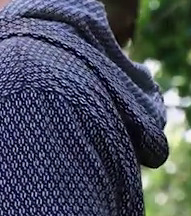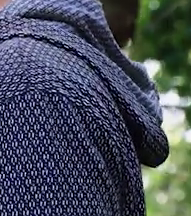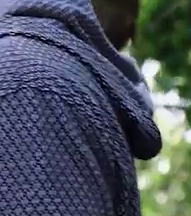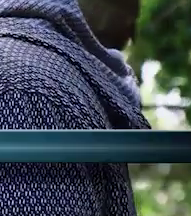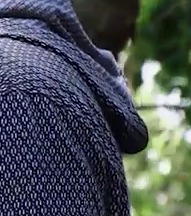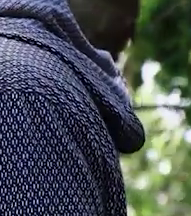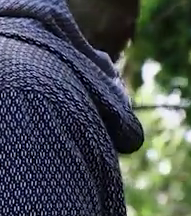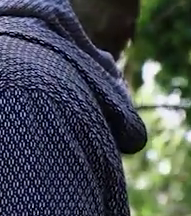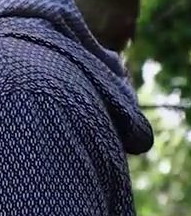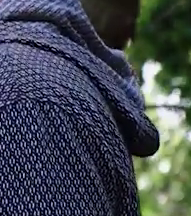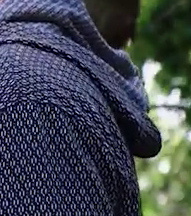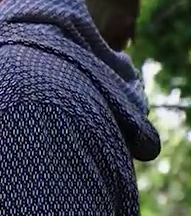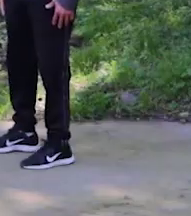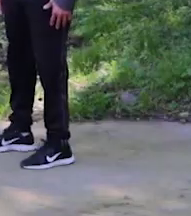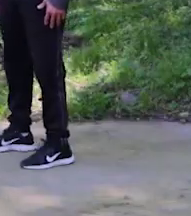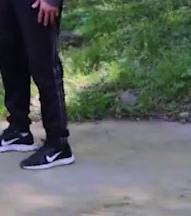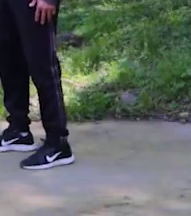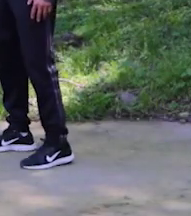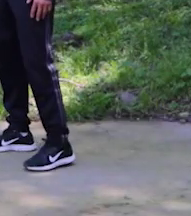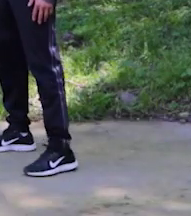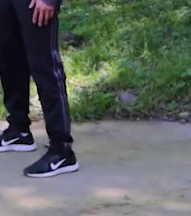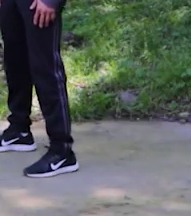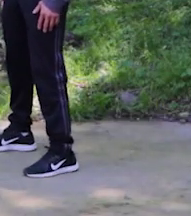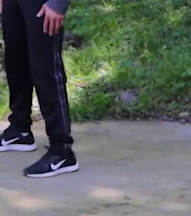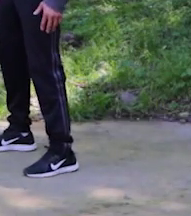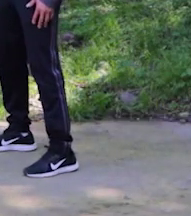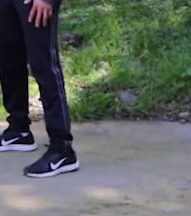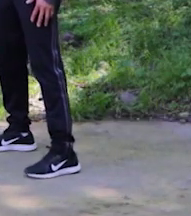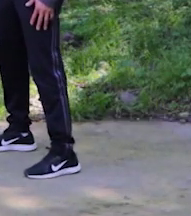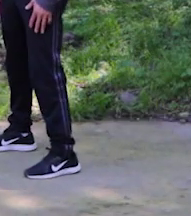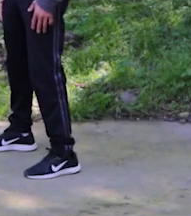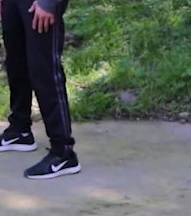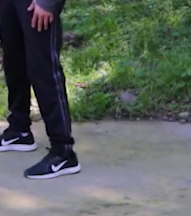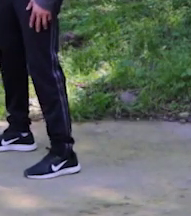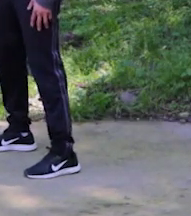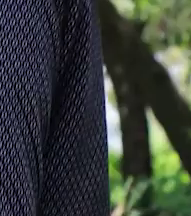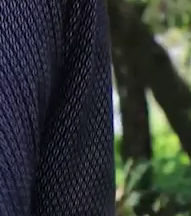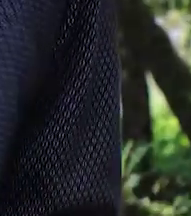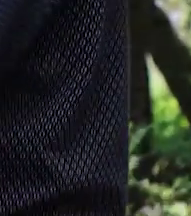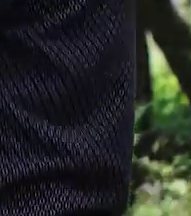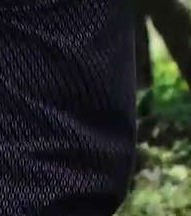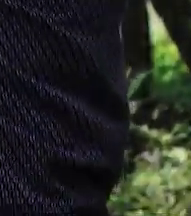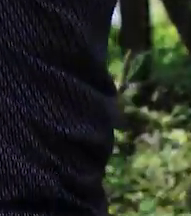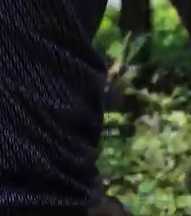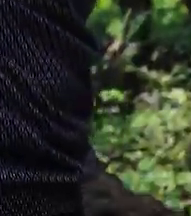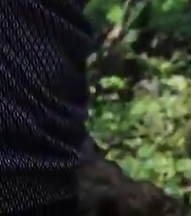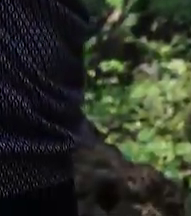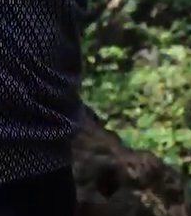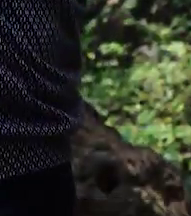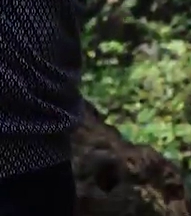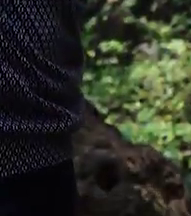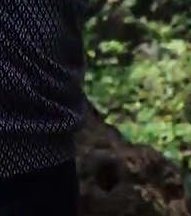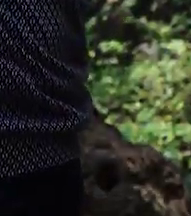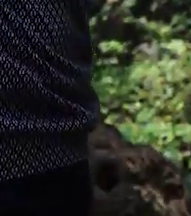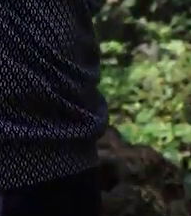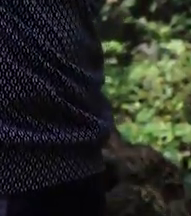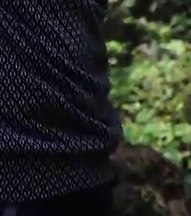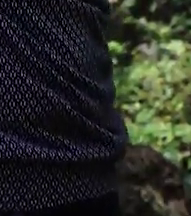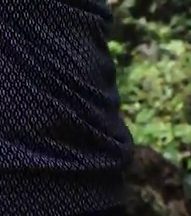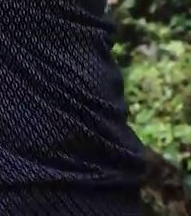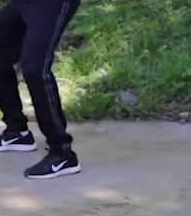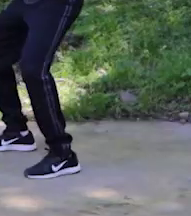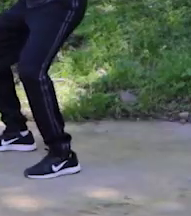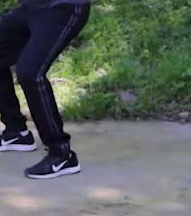a pararnos. Vamos a abrir nuestro compás, de tal manera que nos estamos cómodos. Extendemos brazo al frente